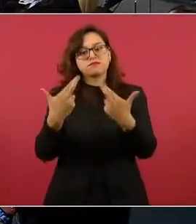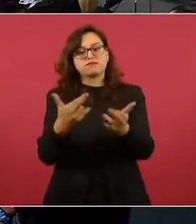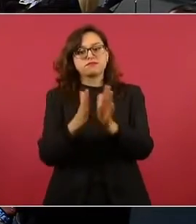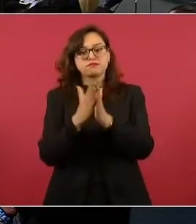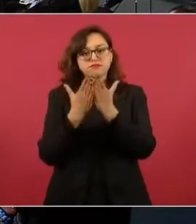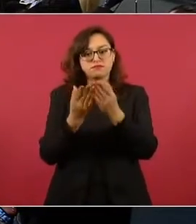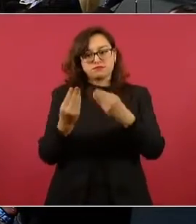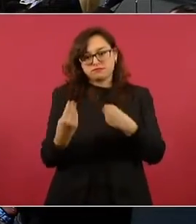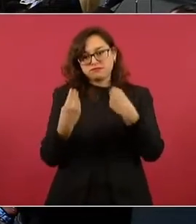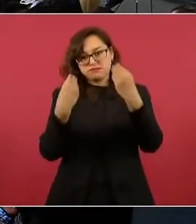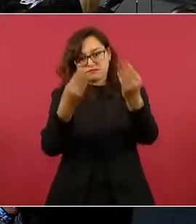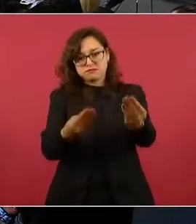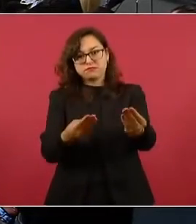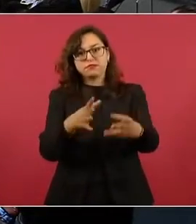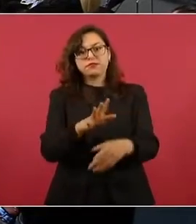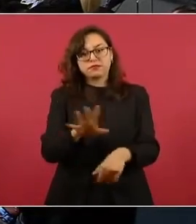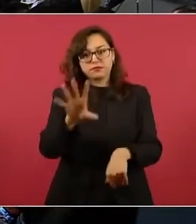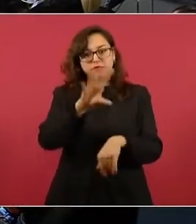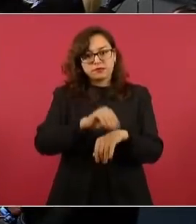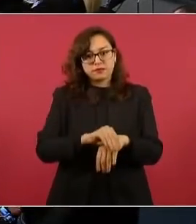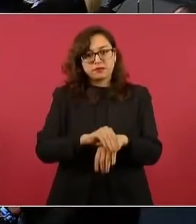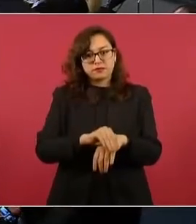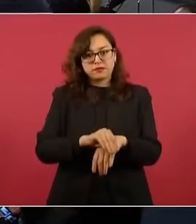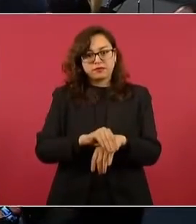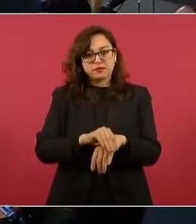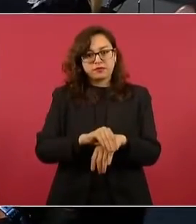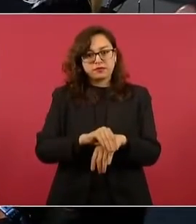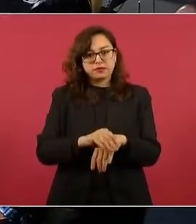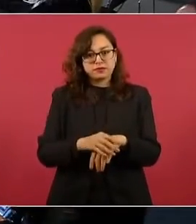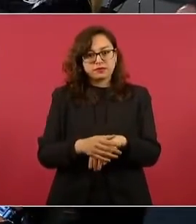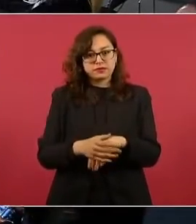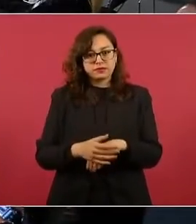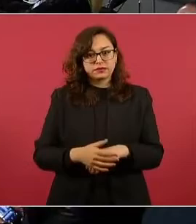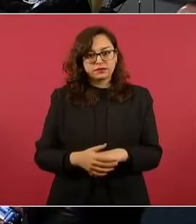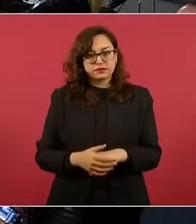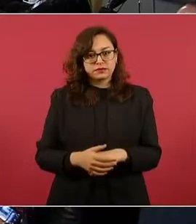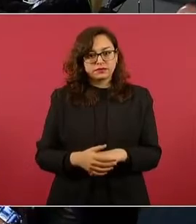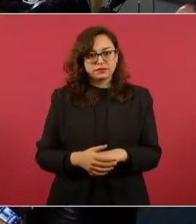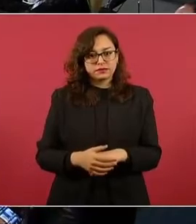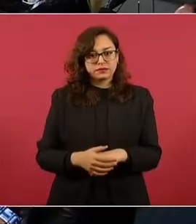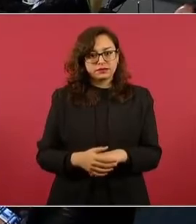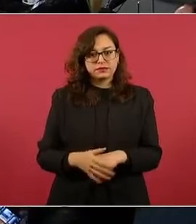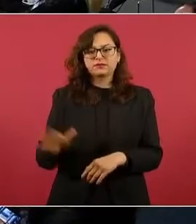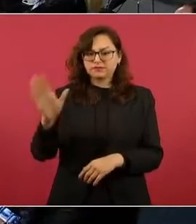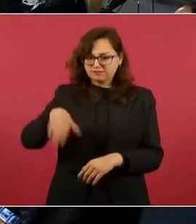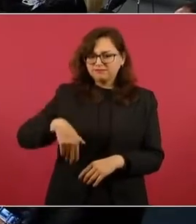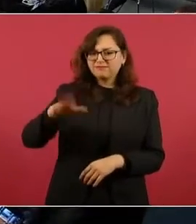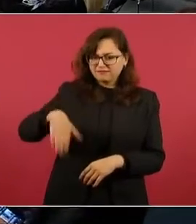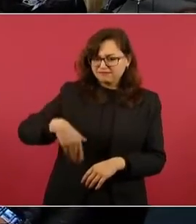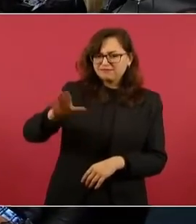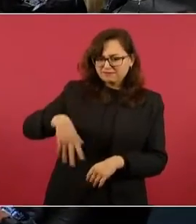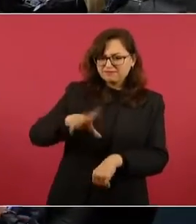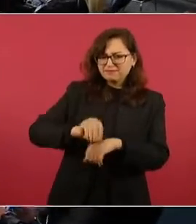de que… Si usted me lo permite, se lo quiero obsequiar antes de… Vente, vente, vente, déjalo.